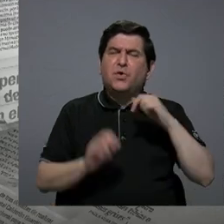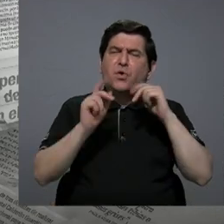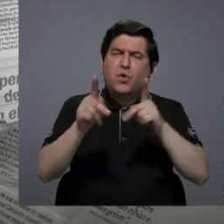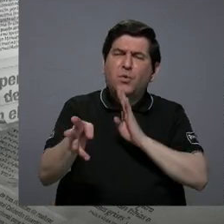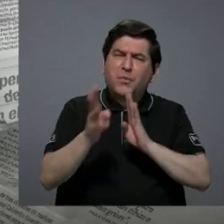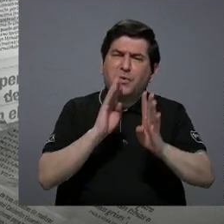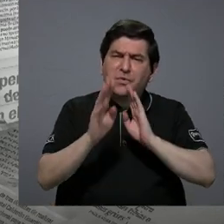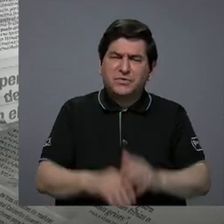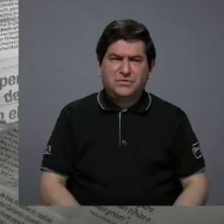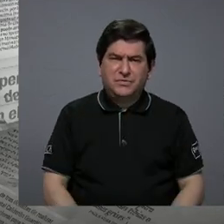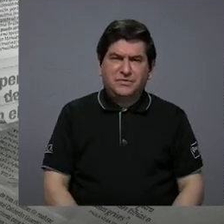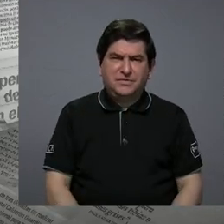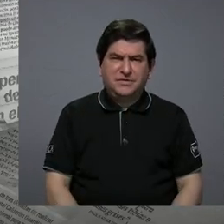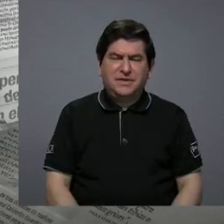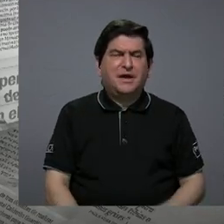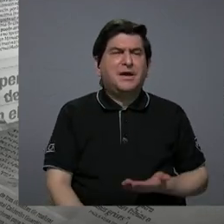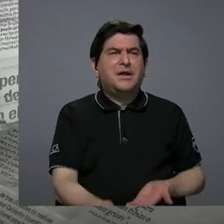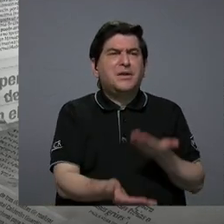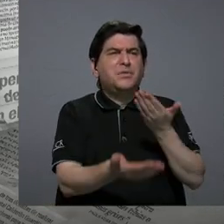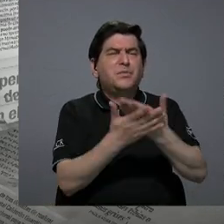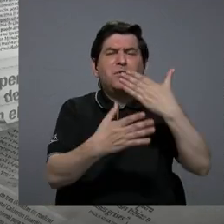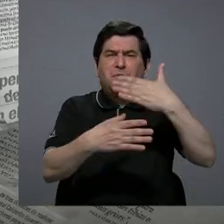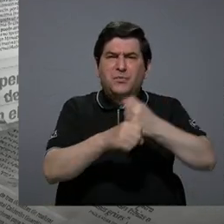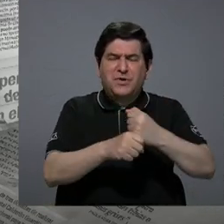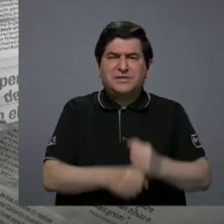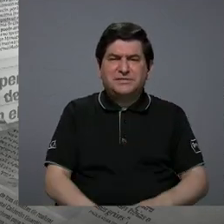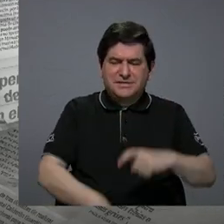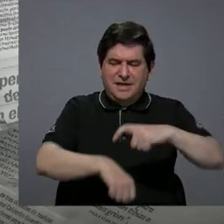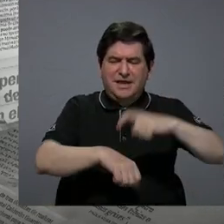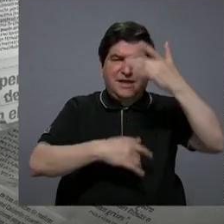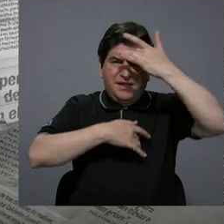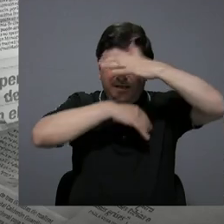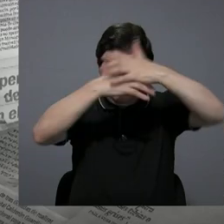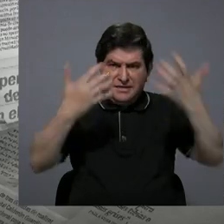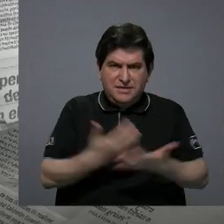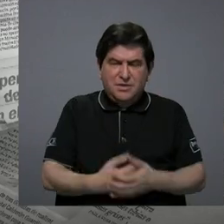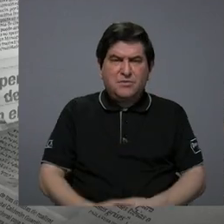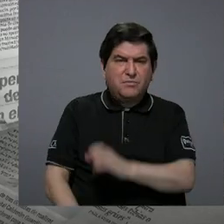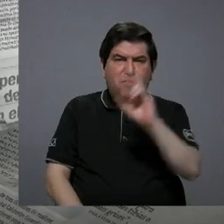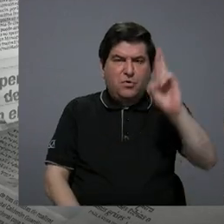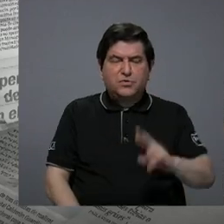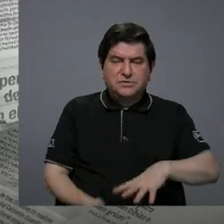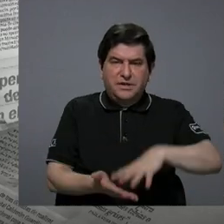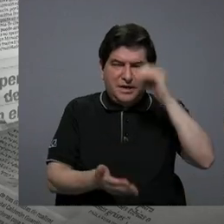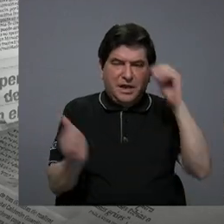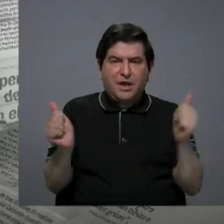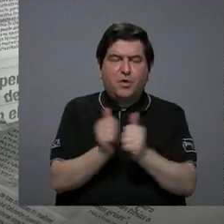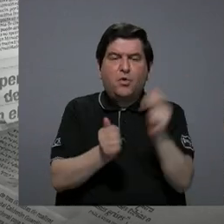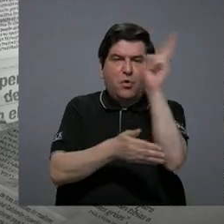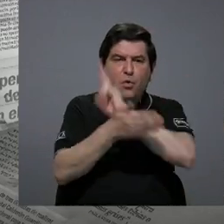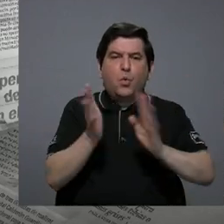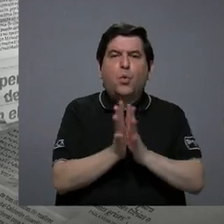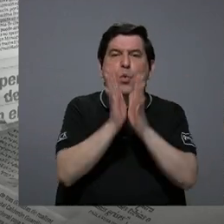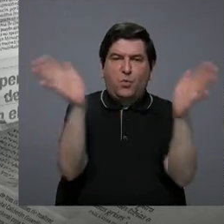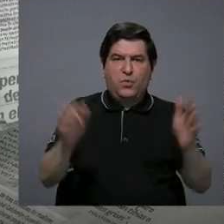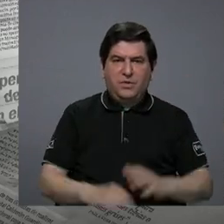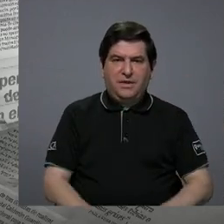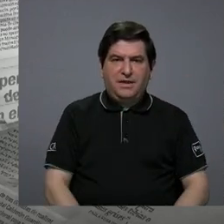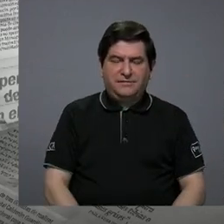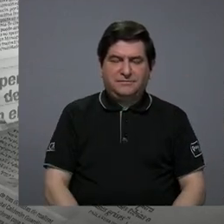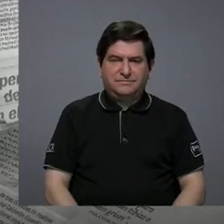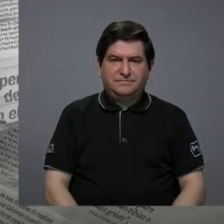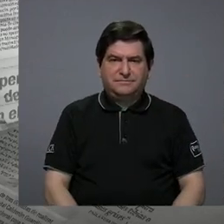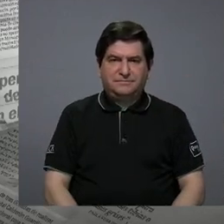de hablar de aquella propuesta que se hizo en pandemia que es Costa Rica aprende con las universidades públicas hubo